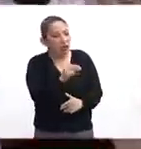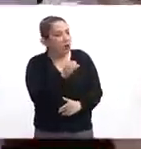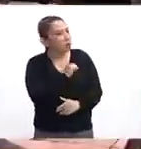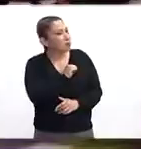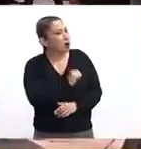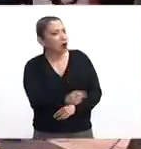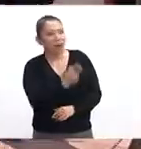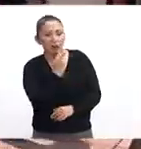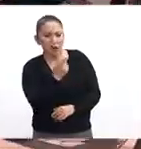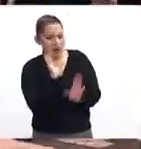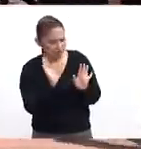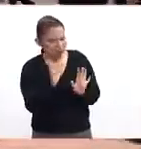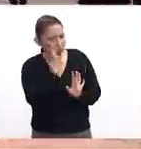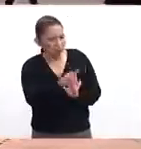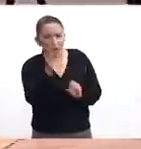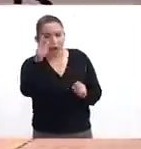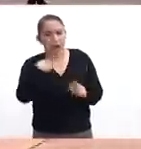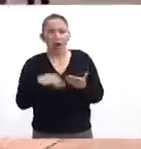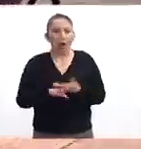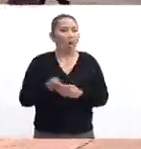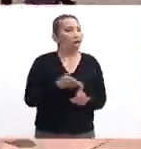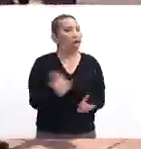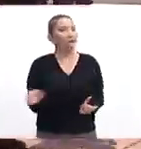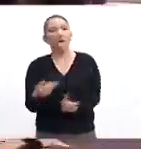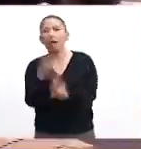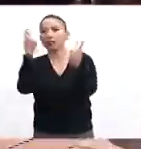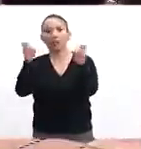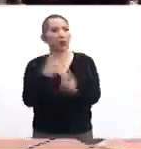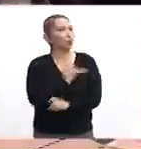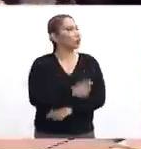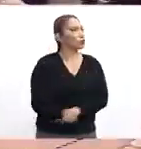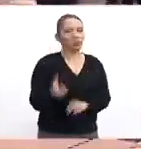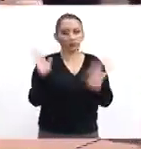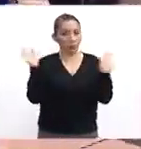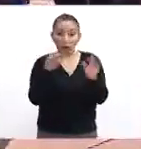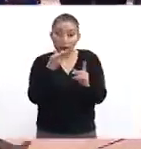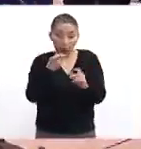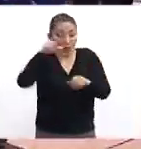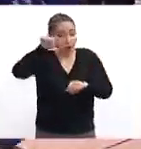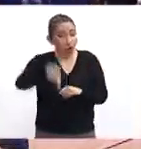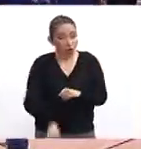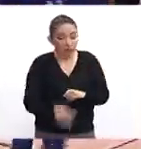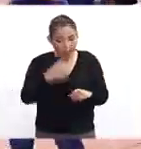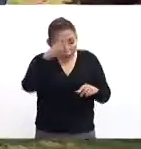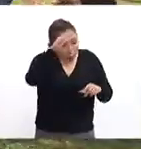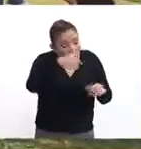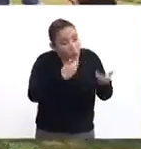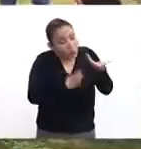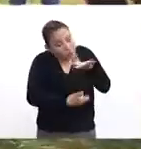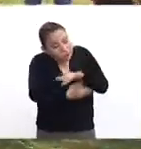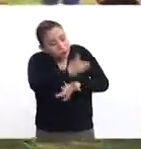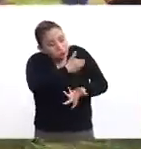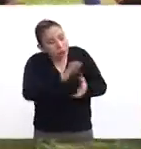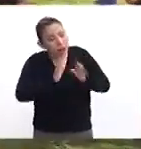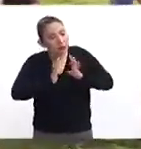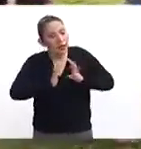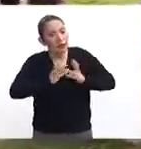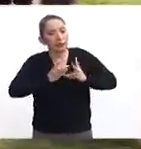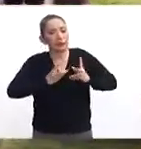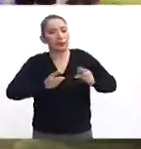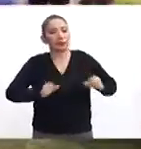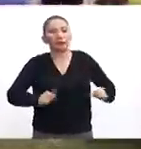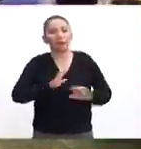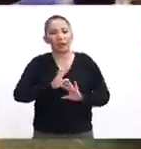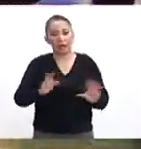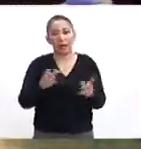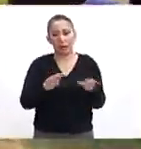estos momentos lo hagamos, mucha gente trata de evitarlo, pero es algo que después de que lo hablamos y nos ponemos de acuerdo, nos da tranquilidad porque es